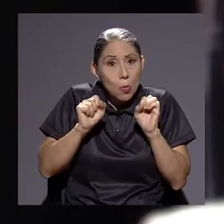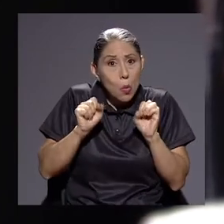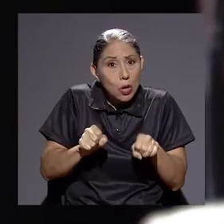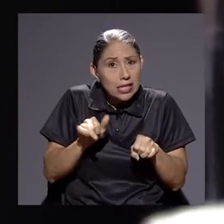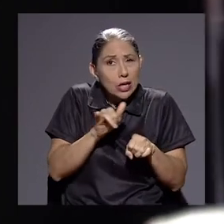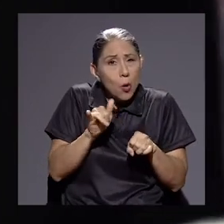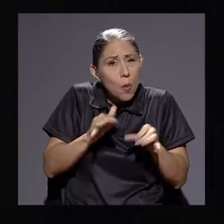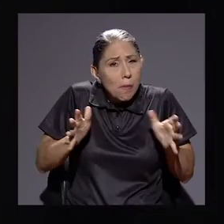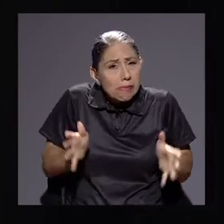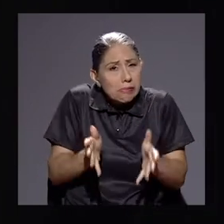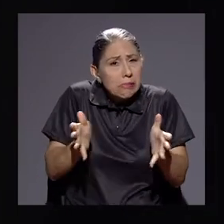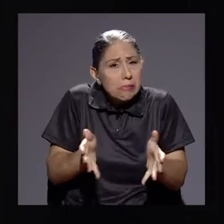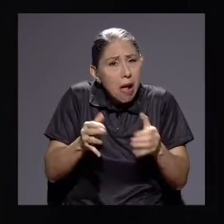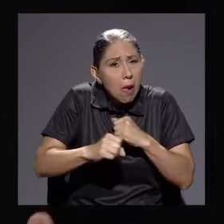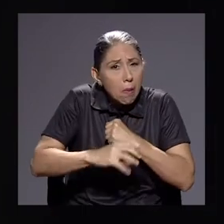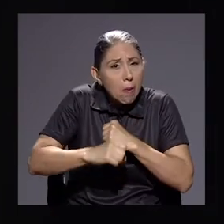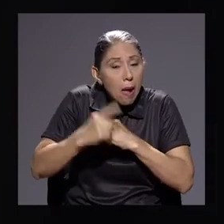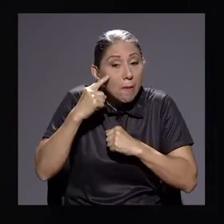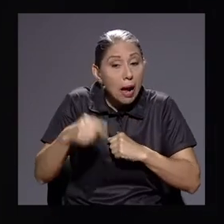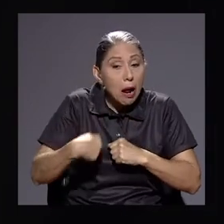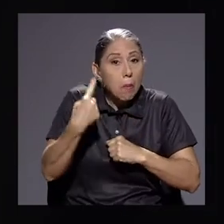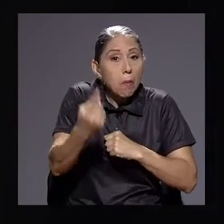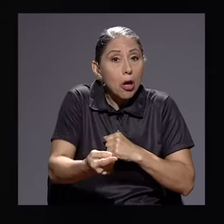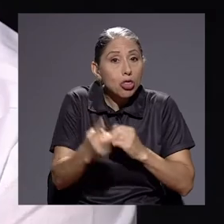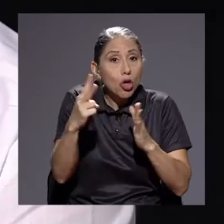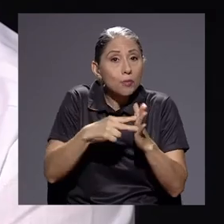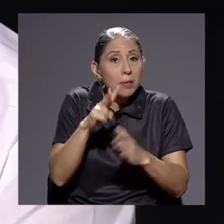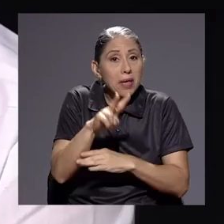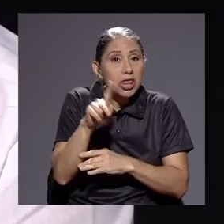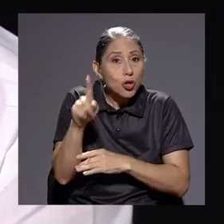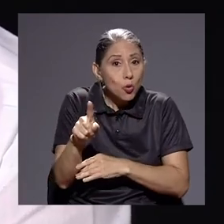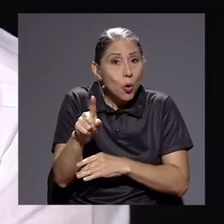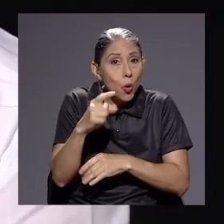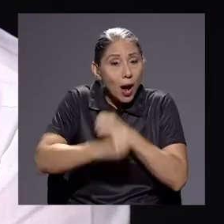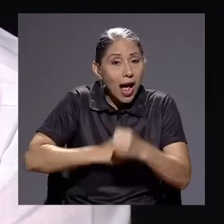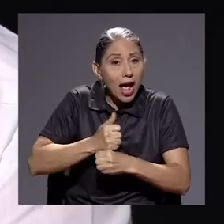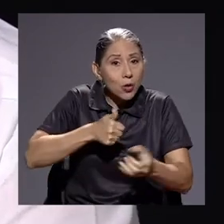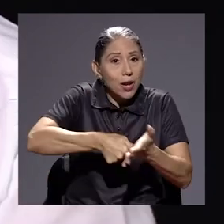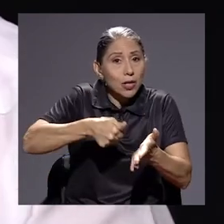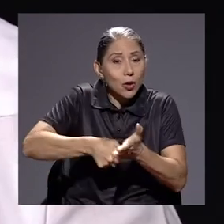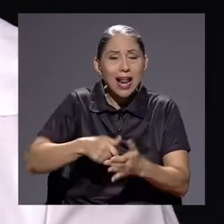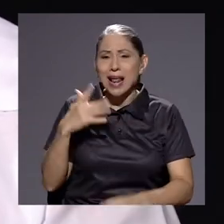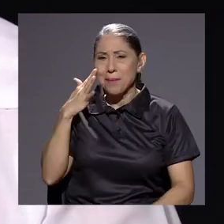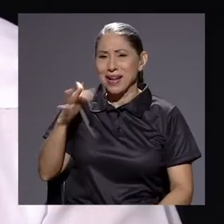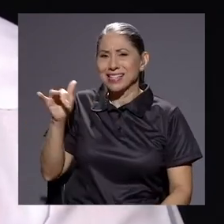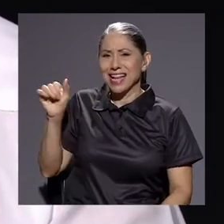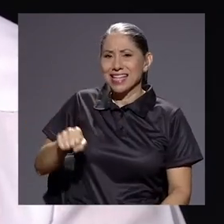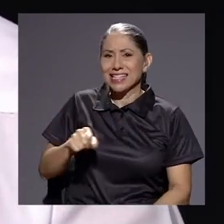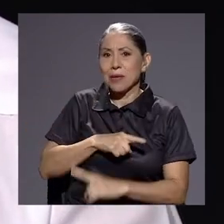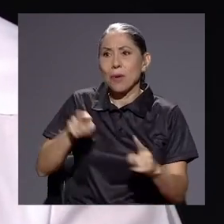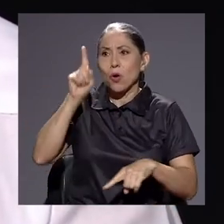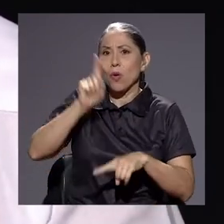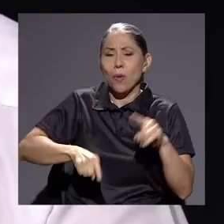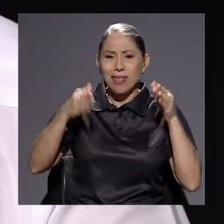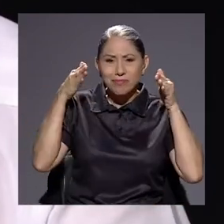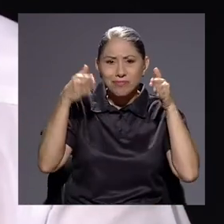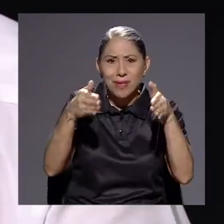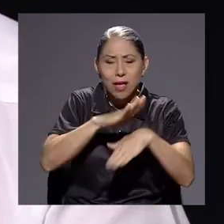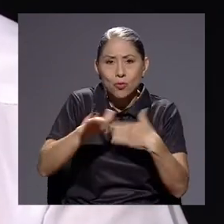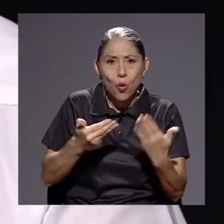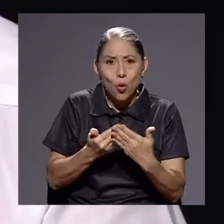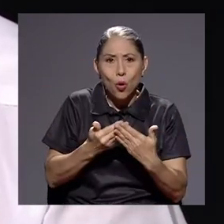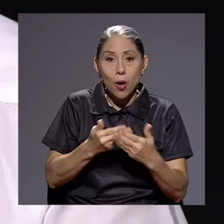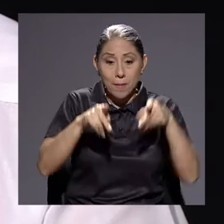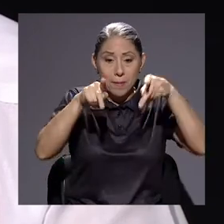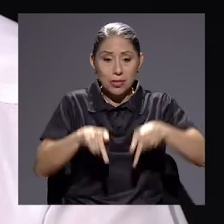electoral para el 2021? Porque es que vamos para año electoral también. Pareciera que sí, pero no sé si los consejeros le van a hacer caso a todos. El tico ha